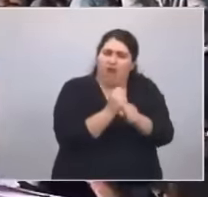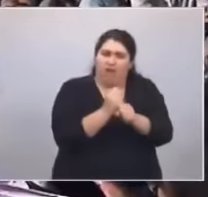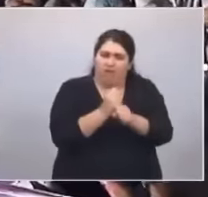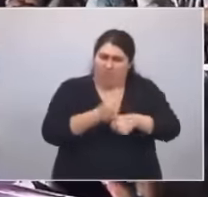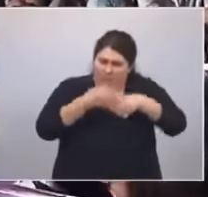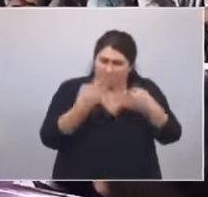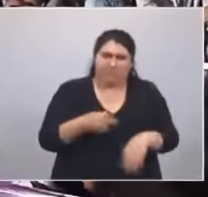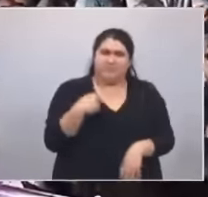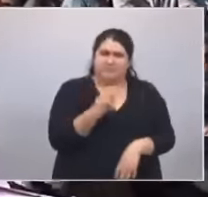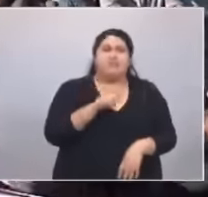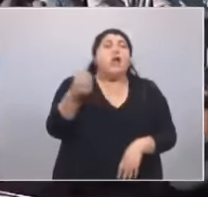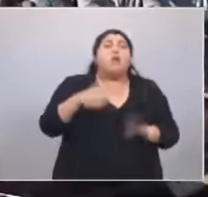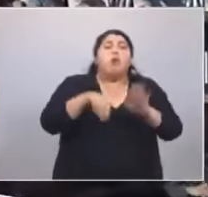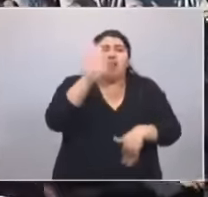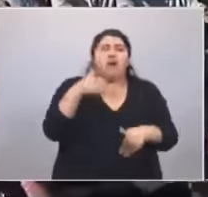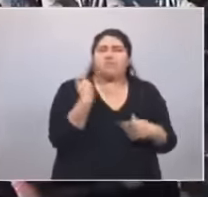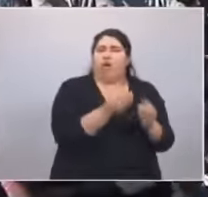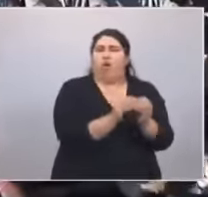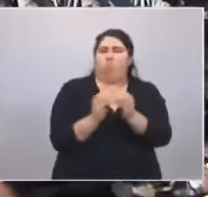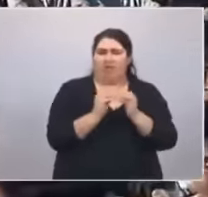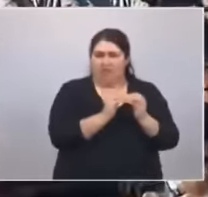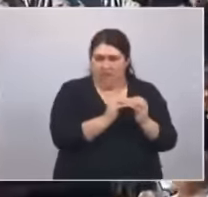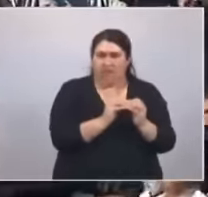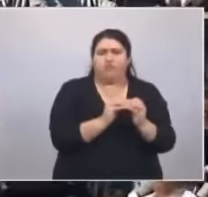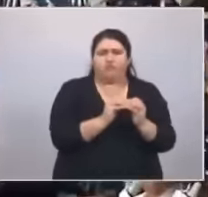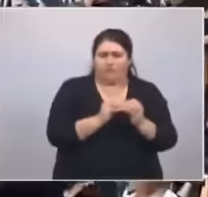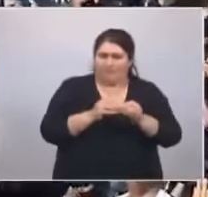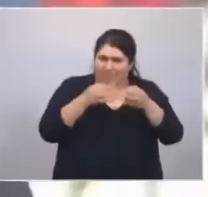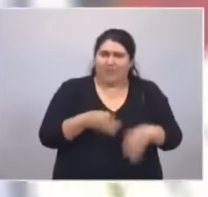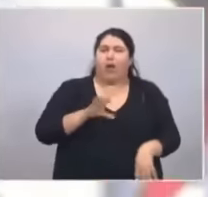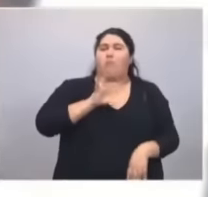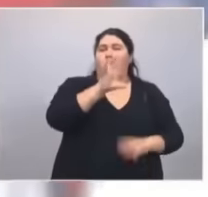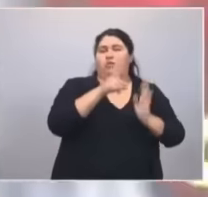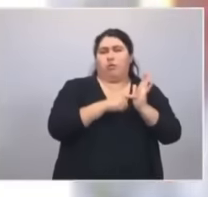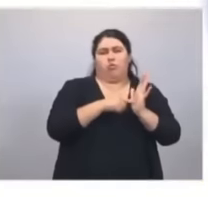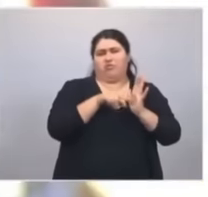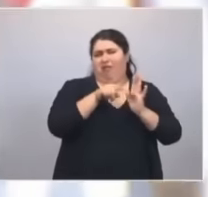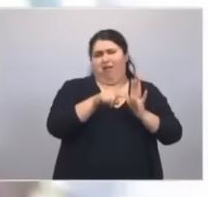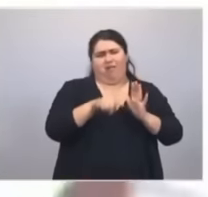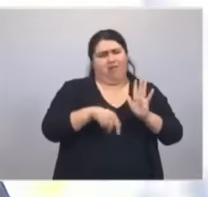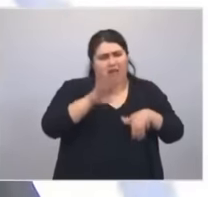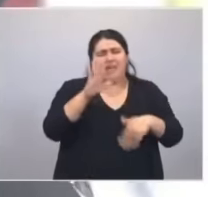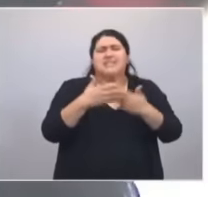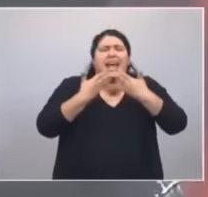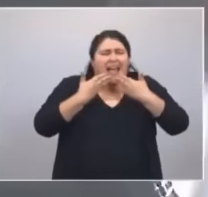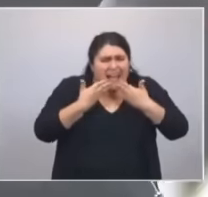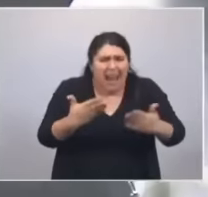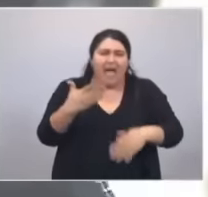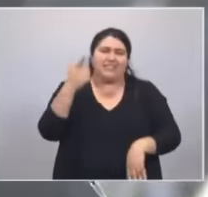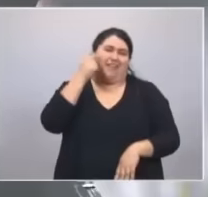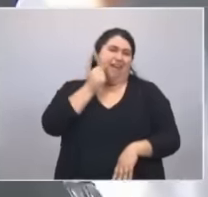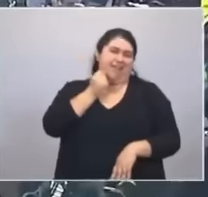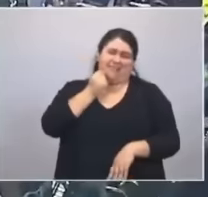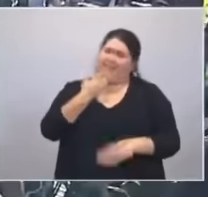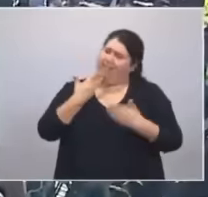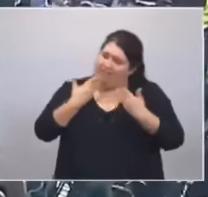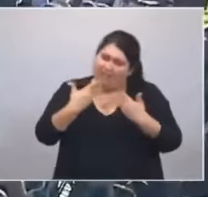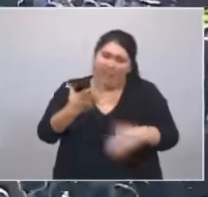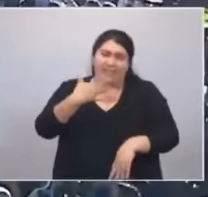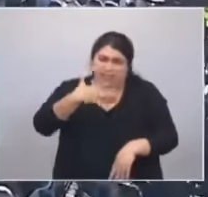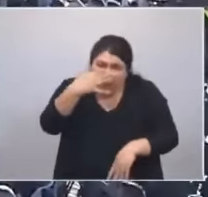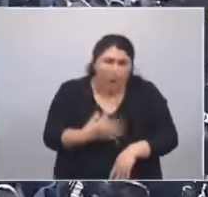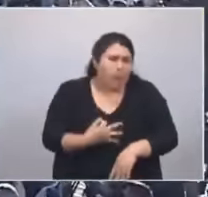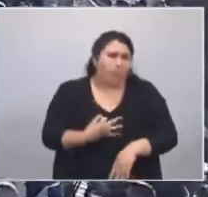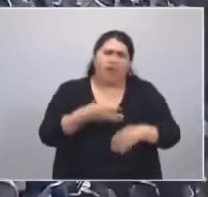de los compañeros y compañeras de la provincia de Buenos Aires. Gracias, de verdad,